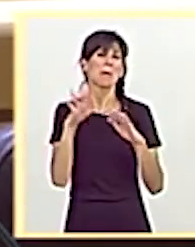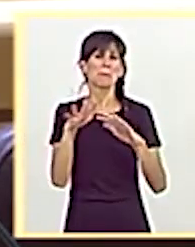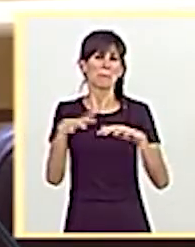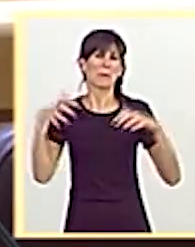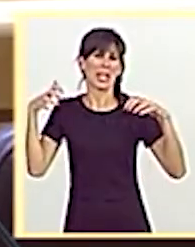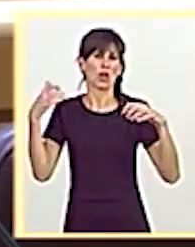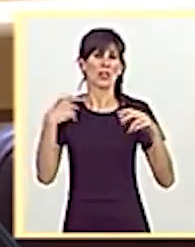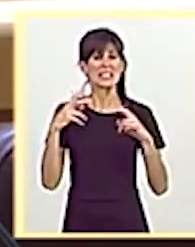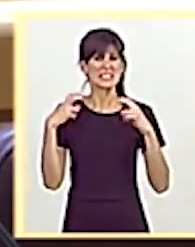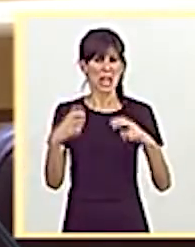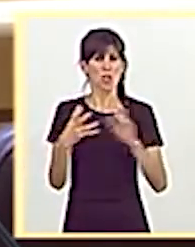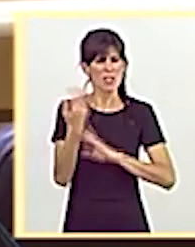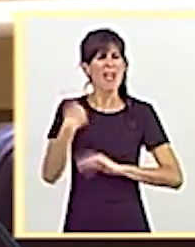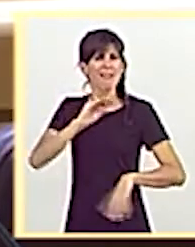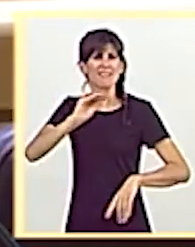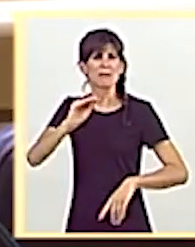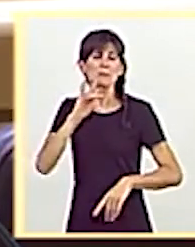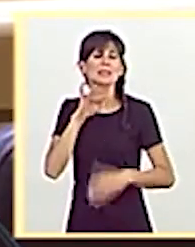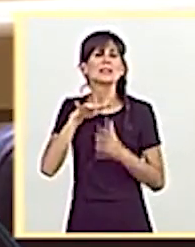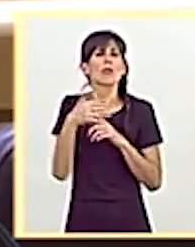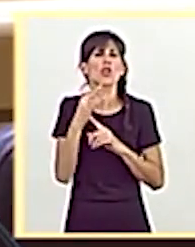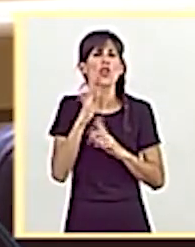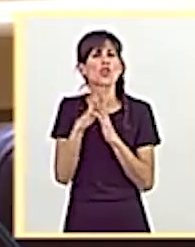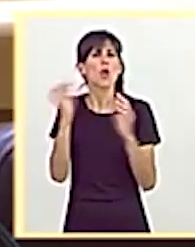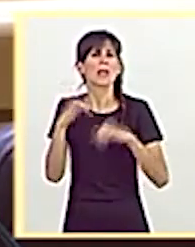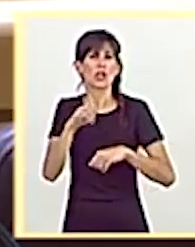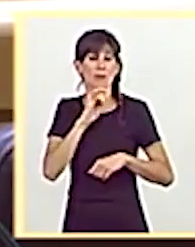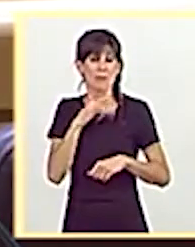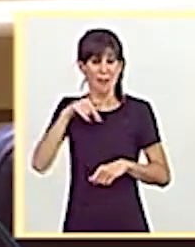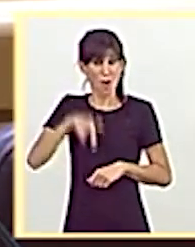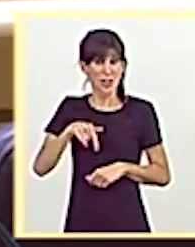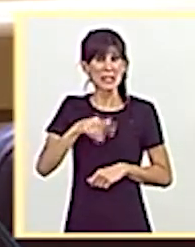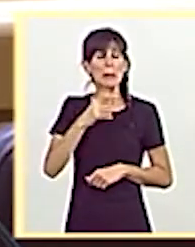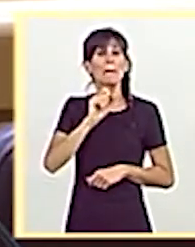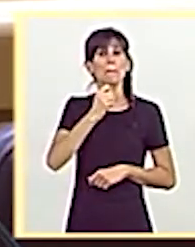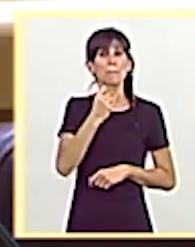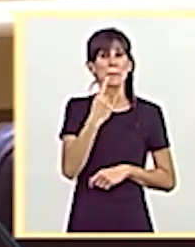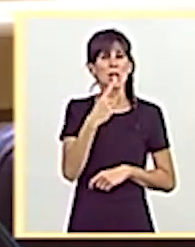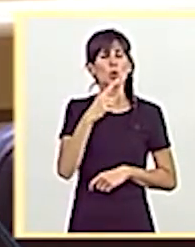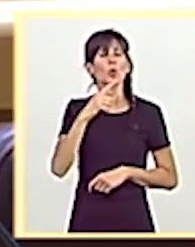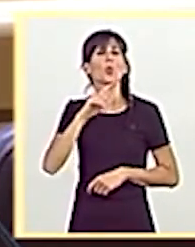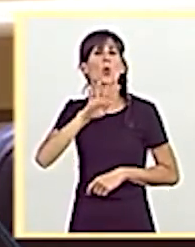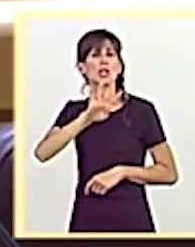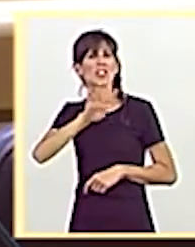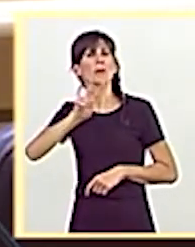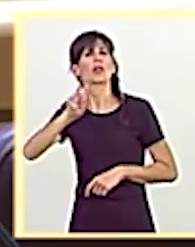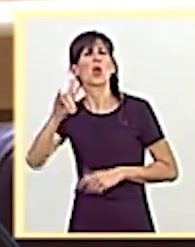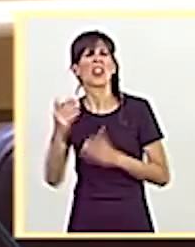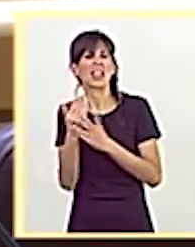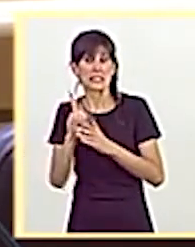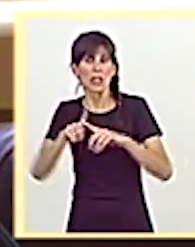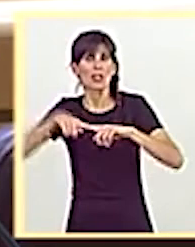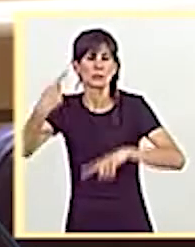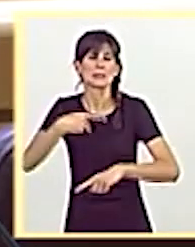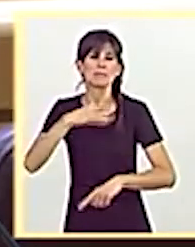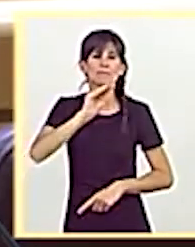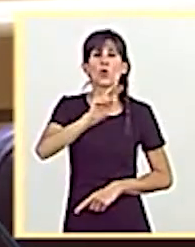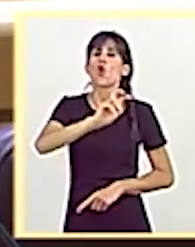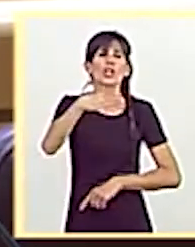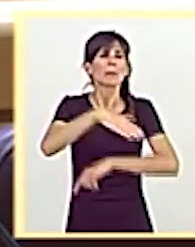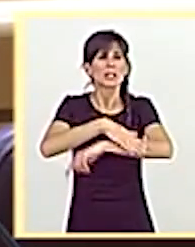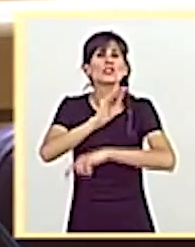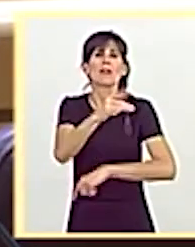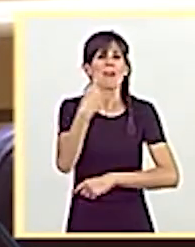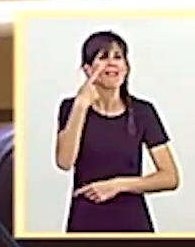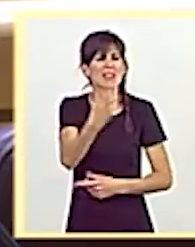por el estado del convenio. Por lo que hoy, 1.421 días después, pregunto a otro ministro, ¿cuál es